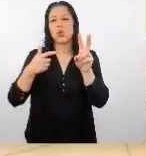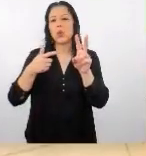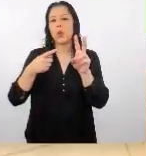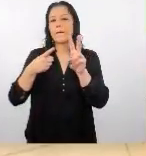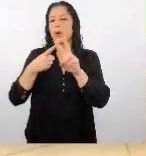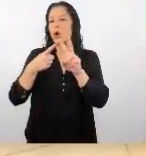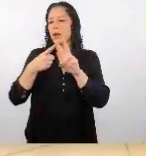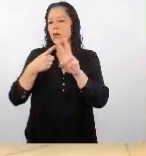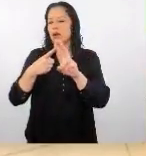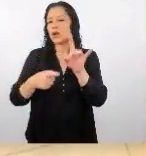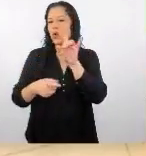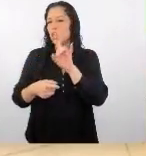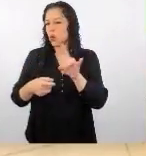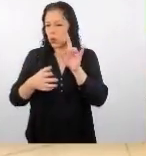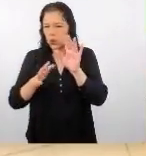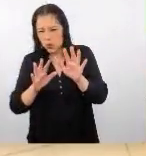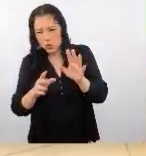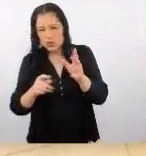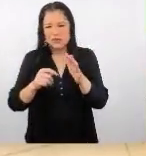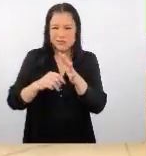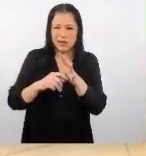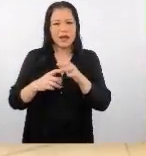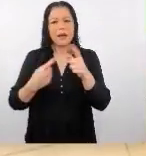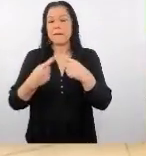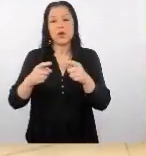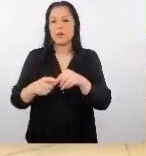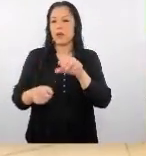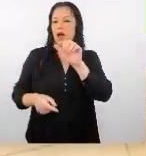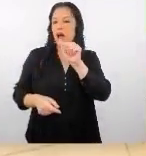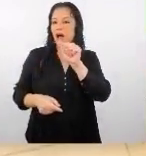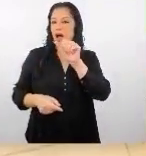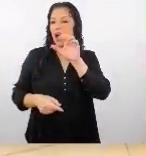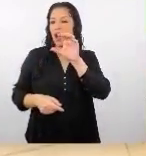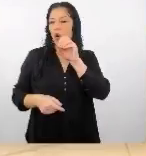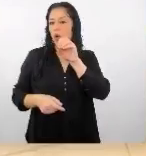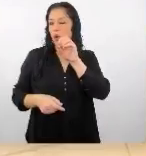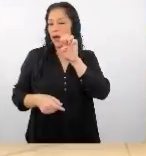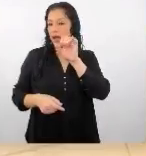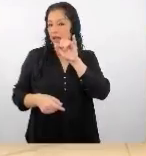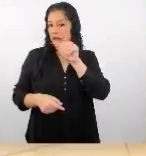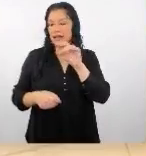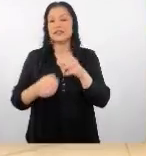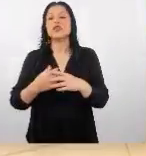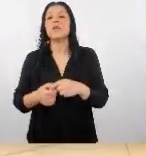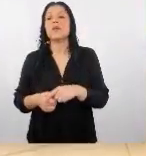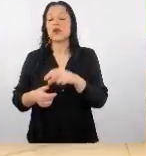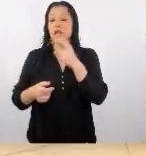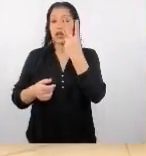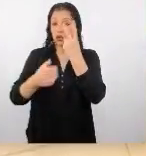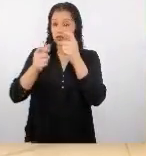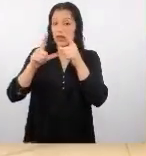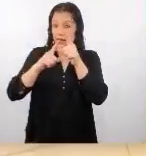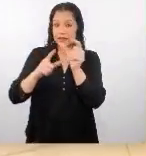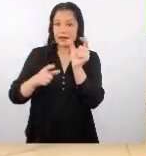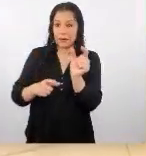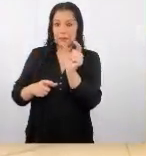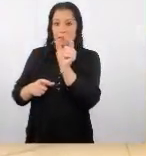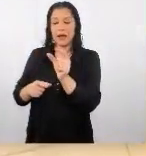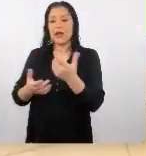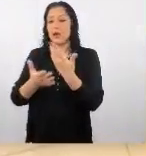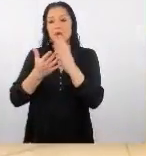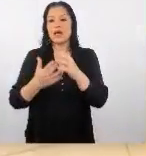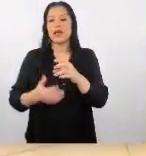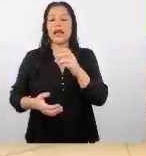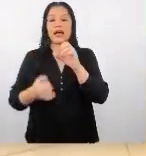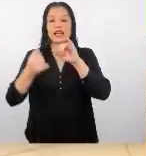manejan pero no por vocales no por sílabas o sea lo manejan por sílabas ustedes no van a encontrar ahí la S sola